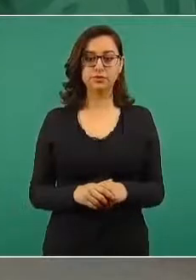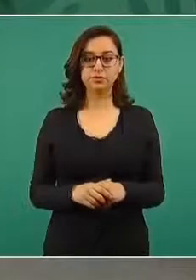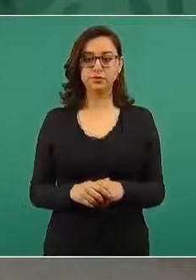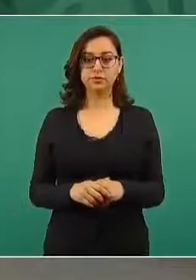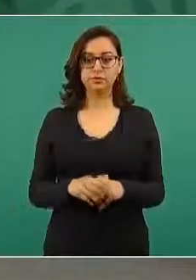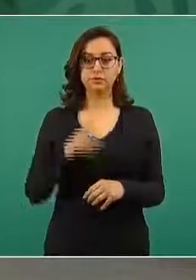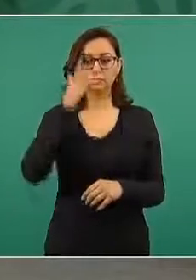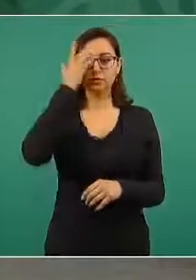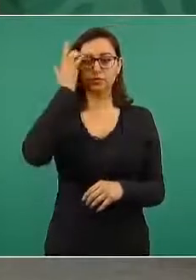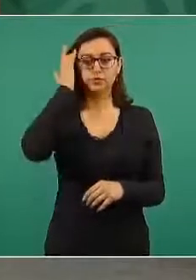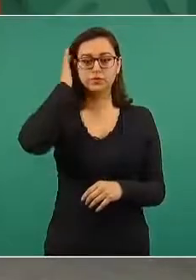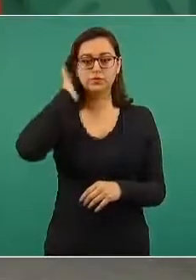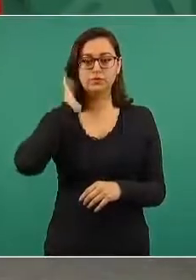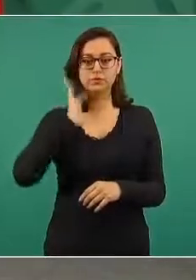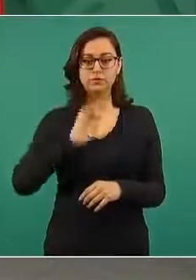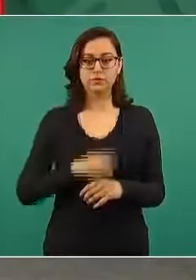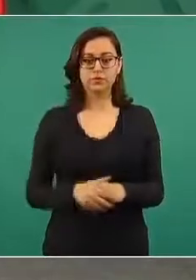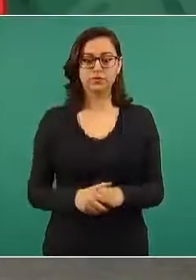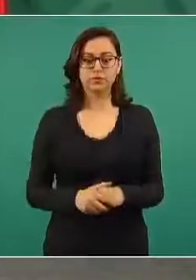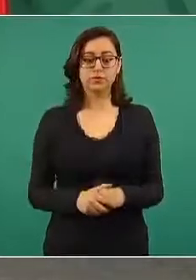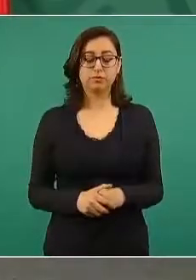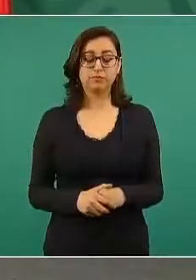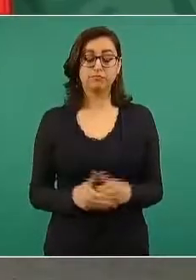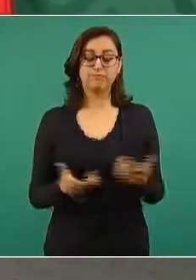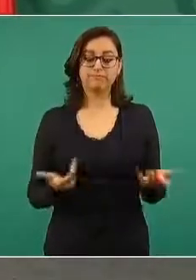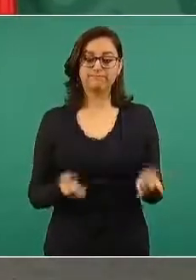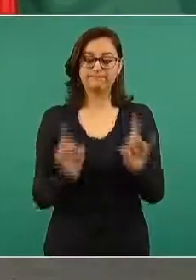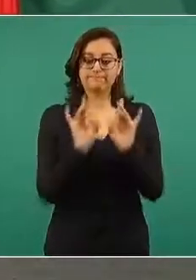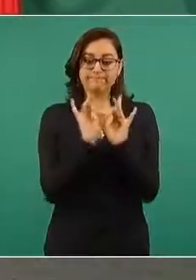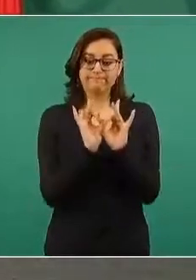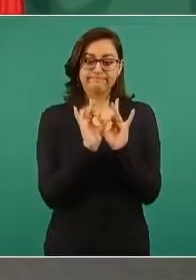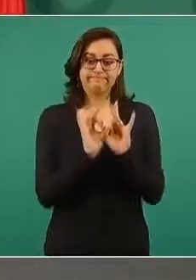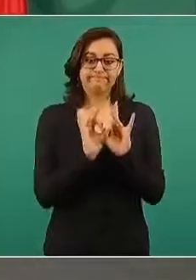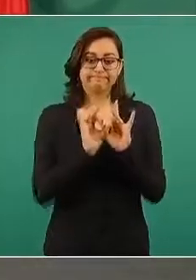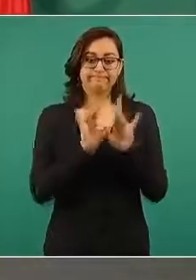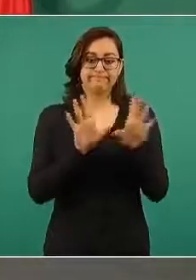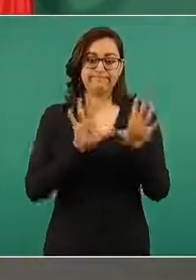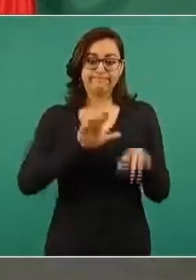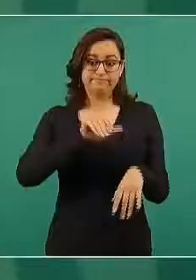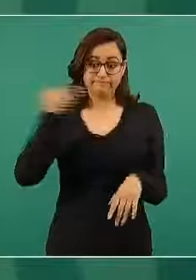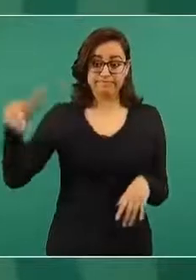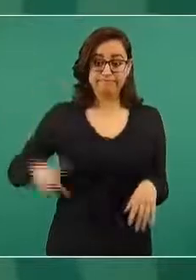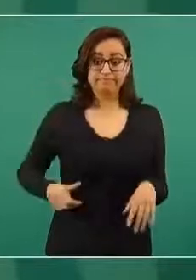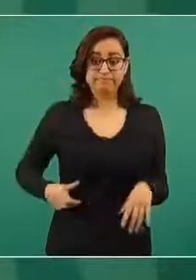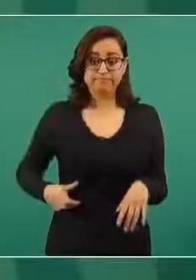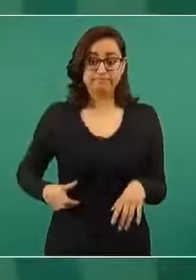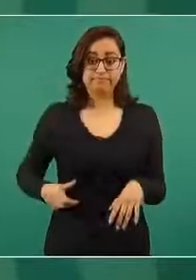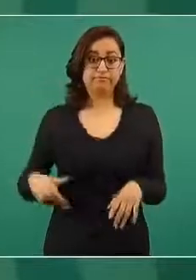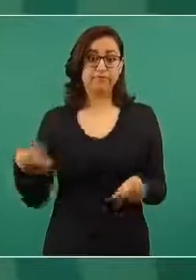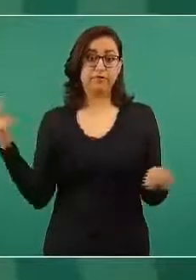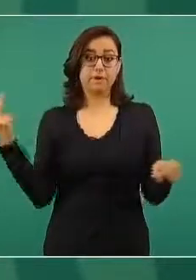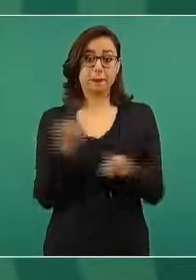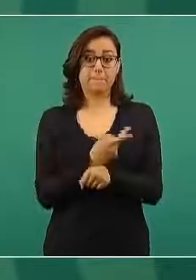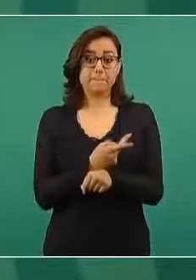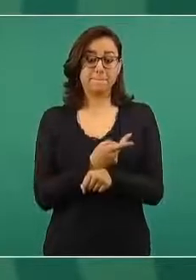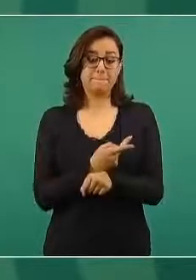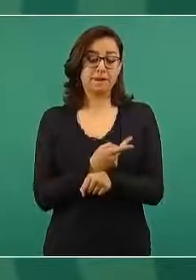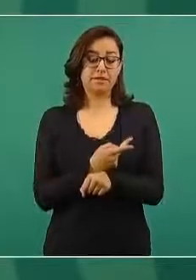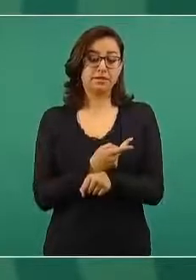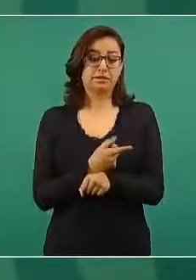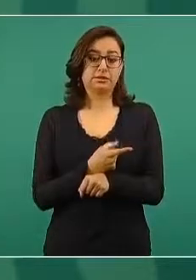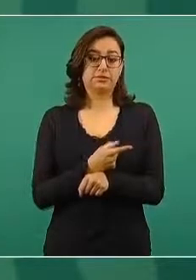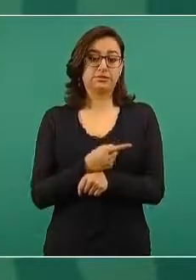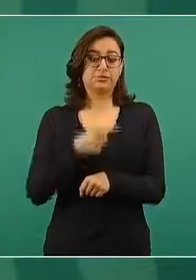Un accidente, se rompió una represa,